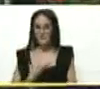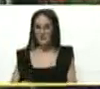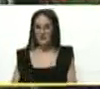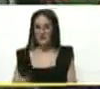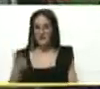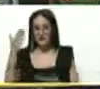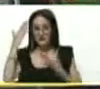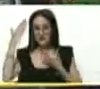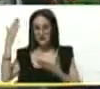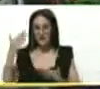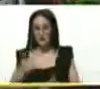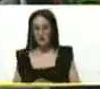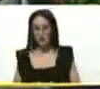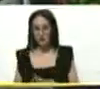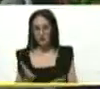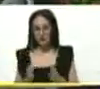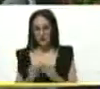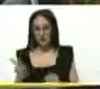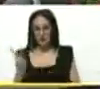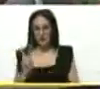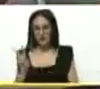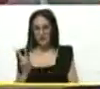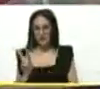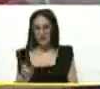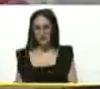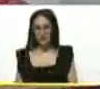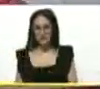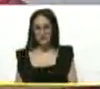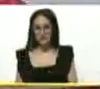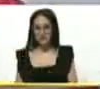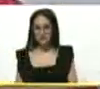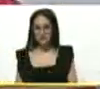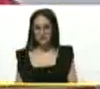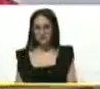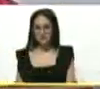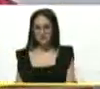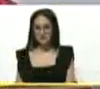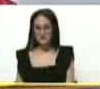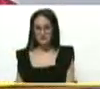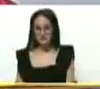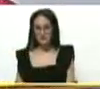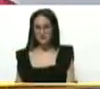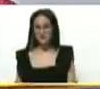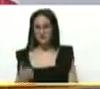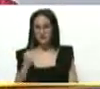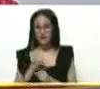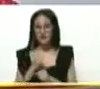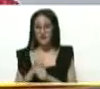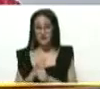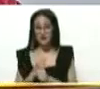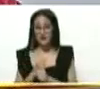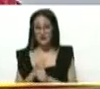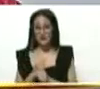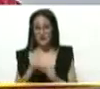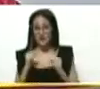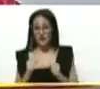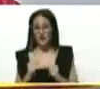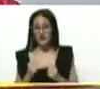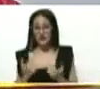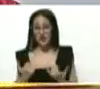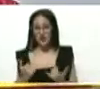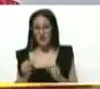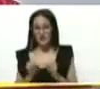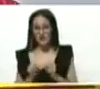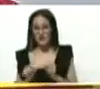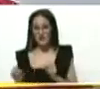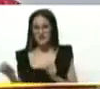Saludos a toda Venezuela. efectivamente. Se cumplió una jornada extraordinaria ahora el fin